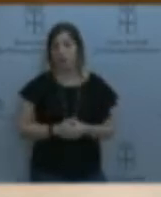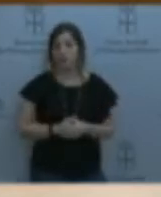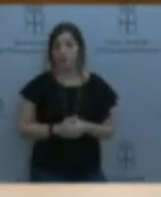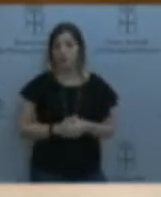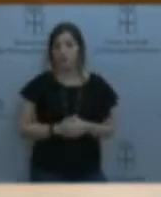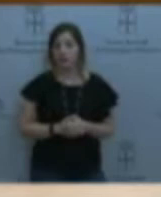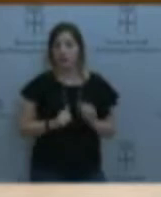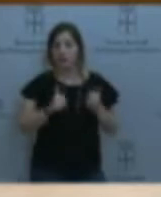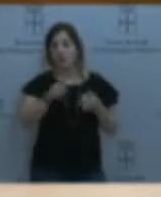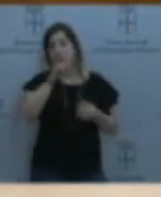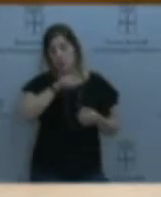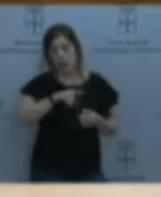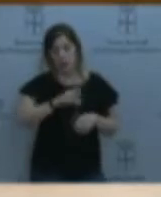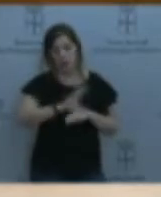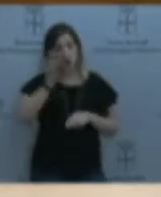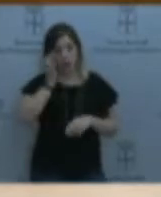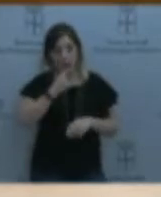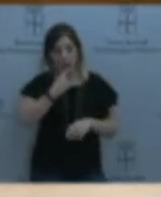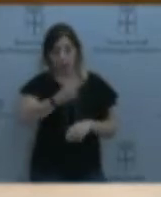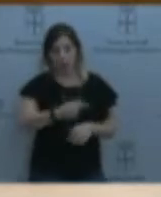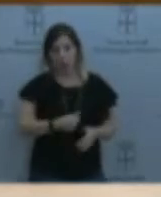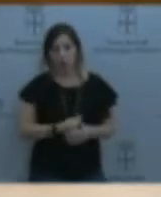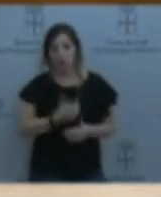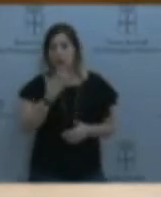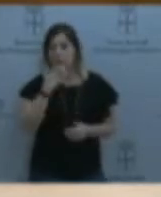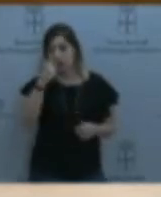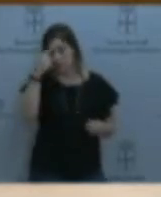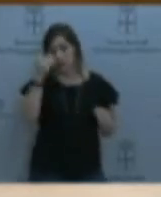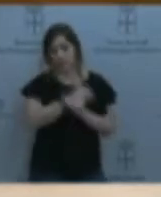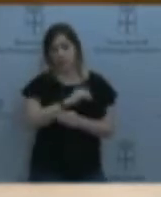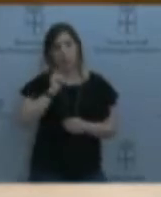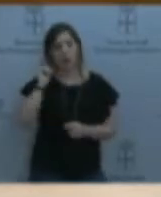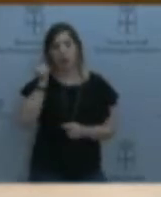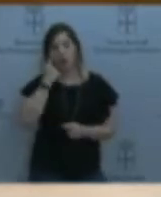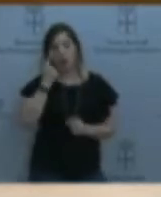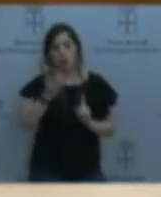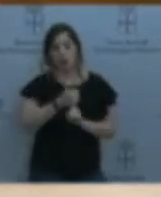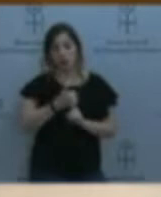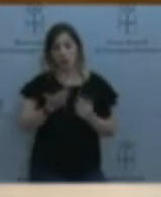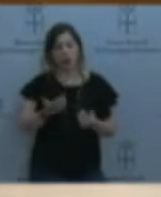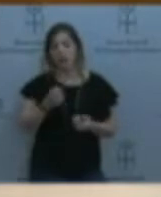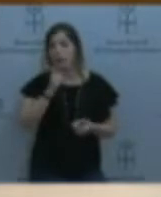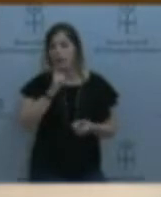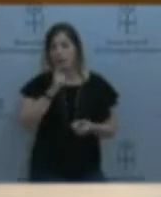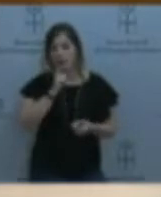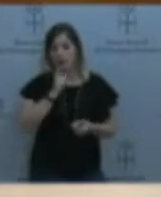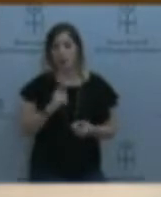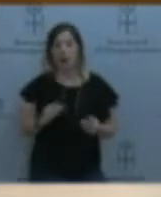no compartimos ya el diagnóstico, difícilmente podemos compartir hasta una posible